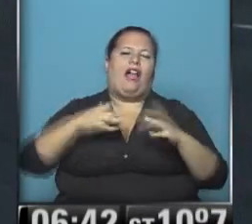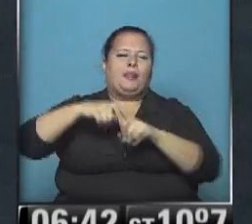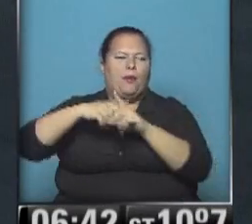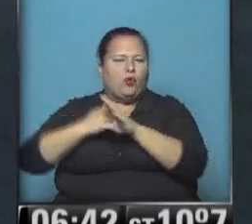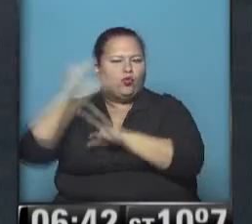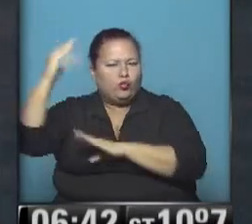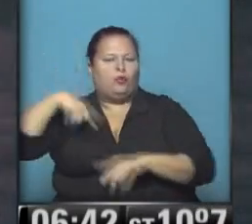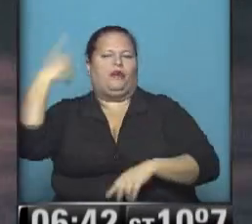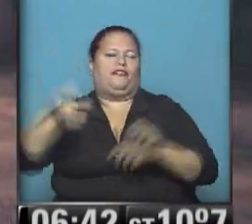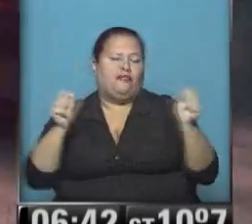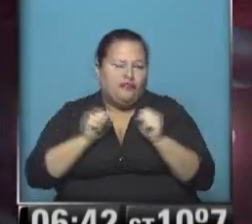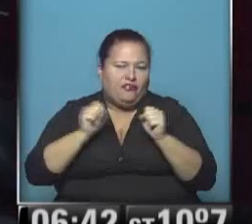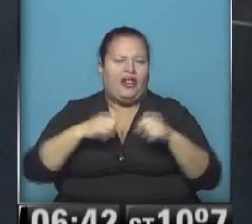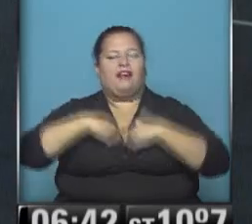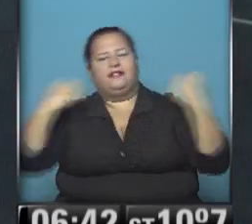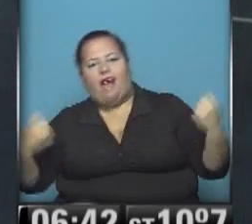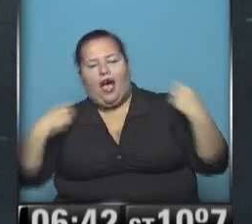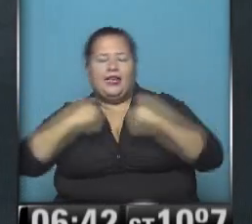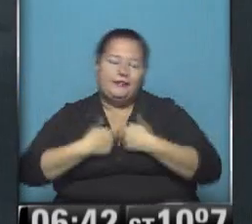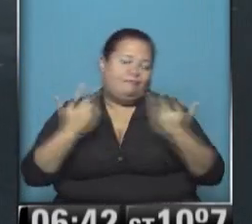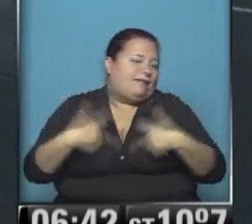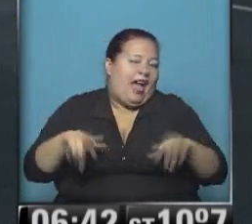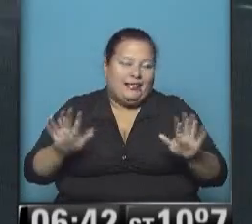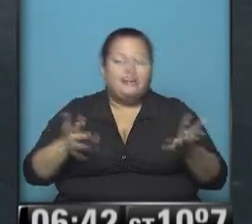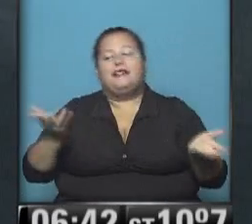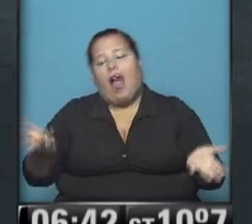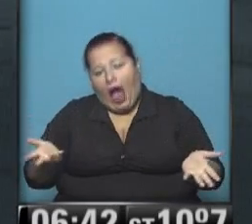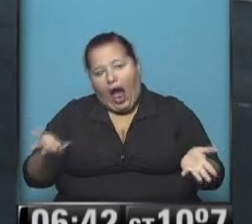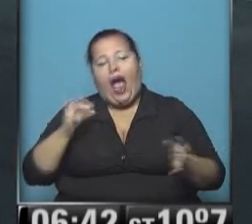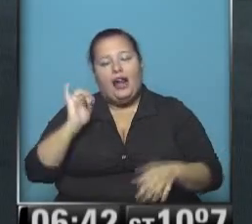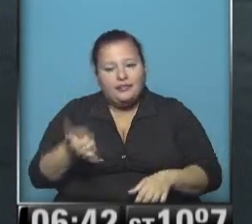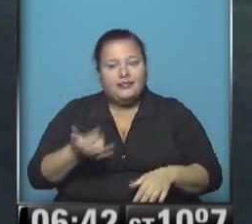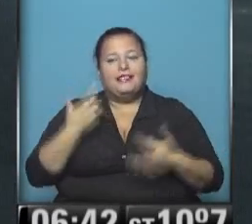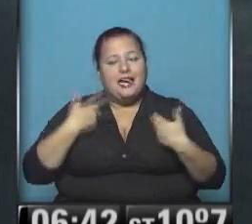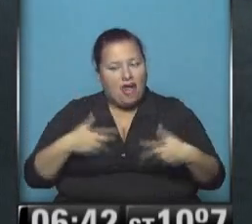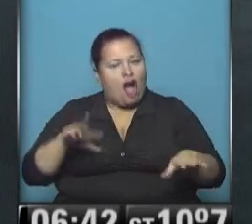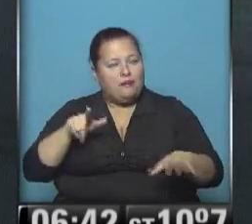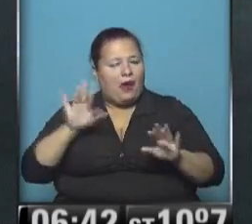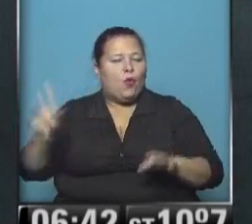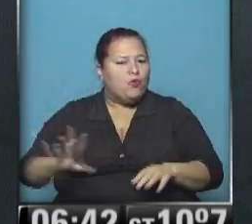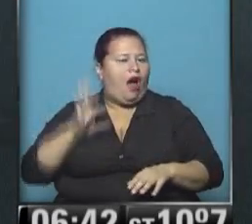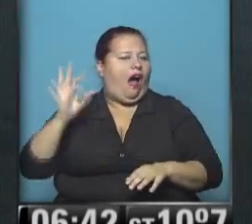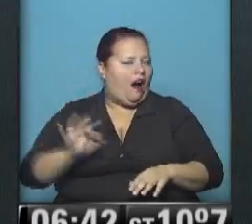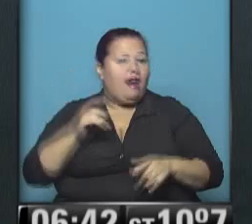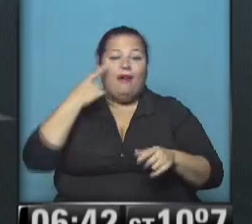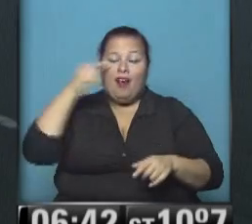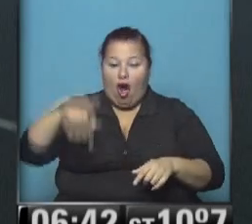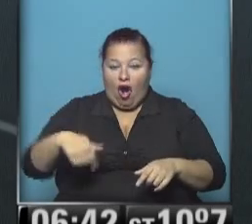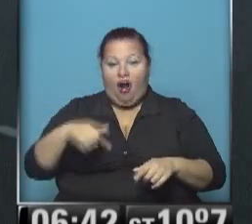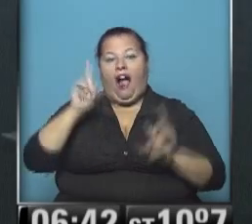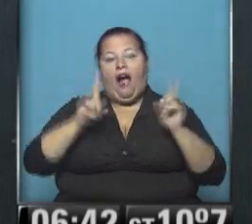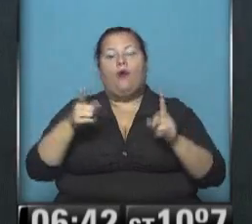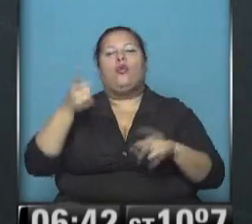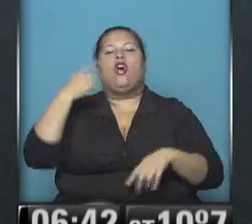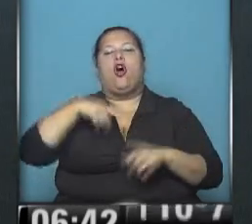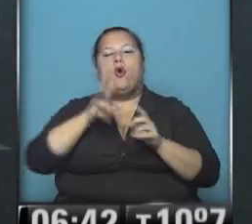elevadas después viene el frío uno se desabriga cosas que pasan pero claro que es común de todos los años y viste que hoy los rezagados están